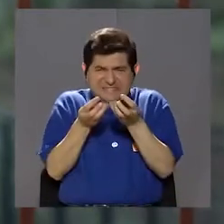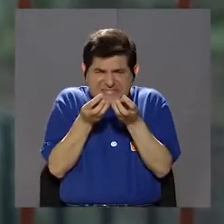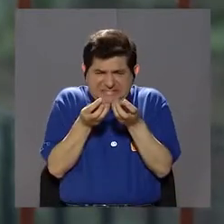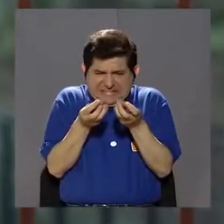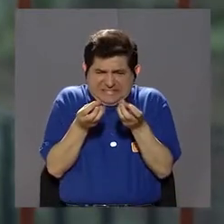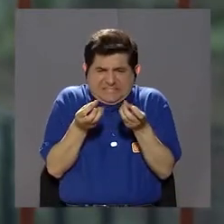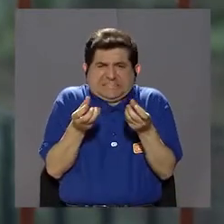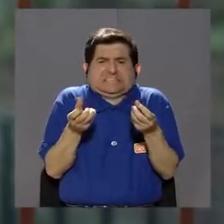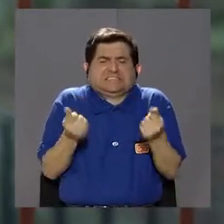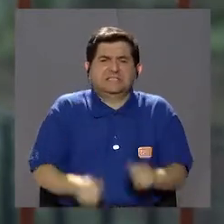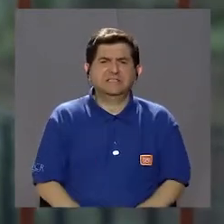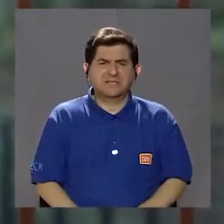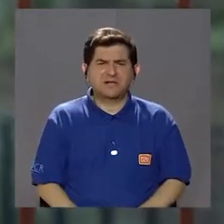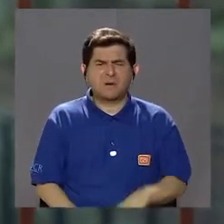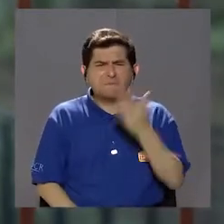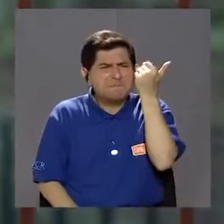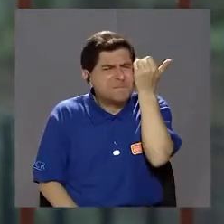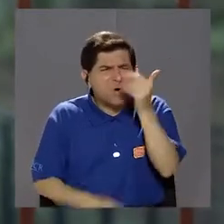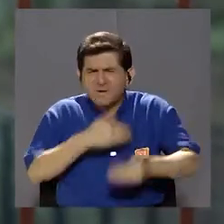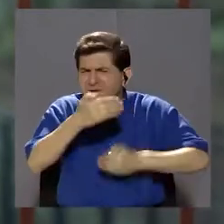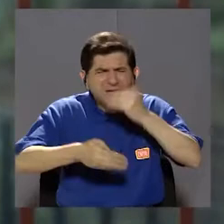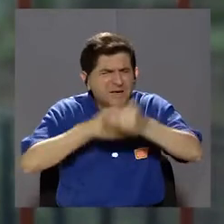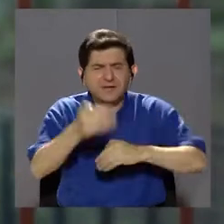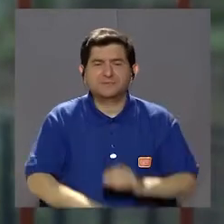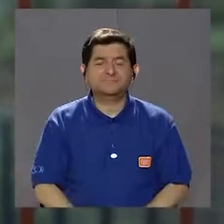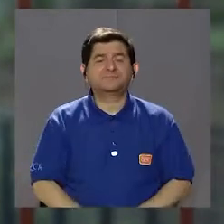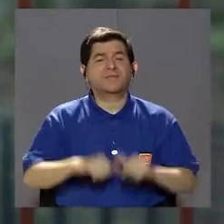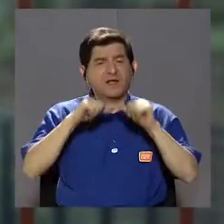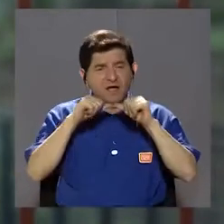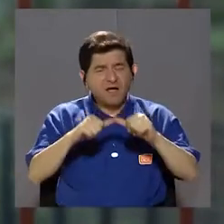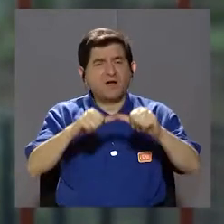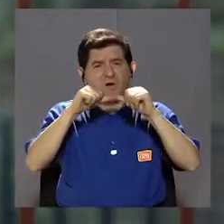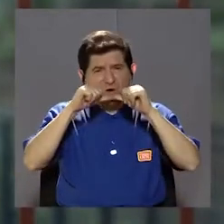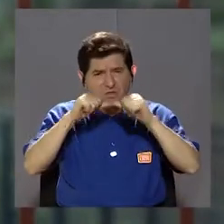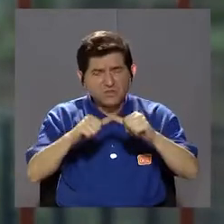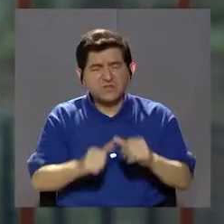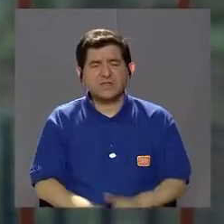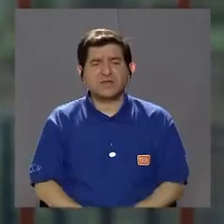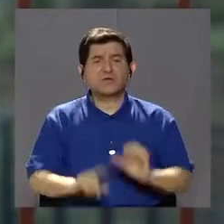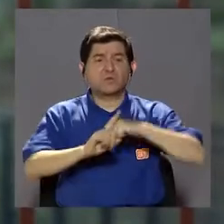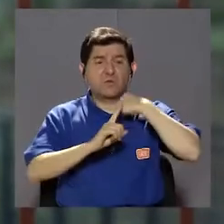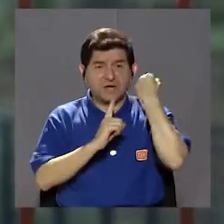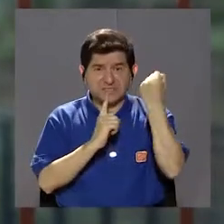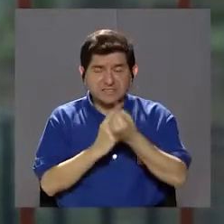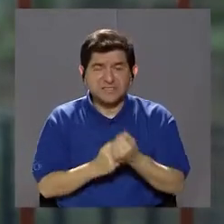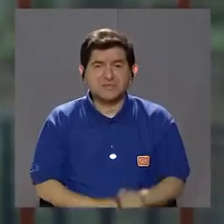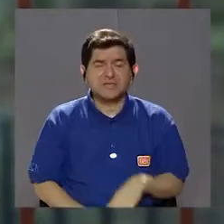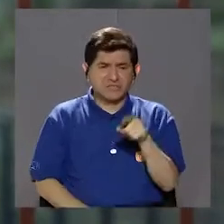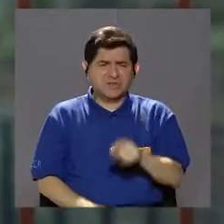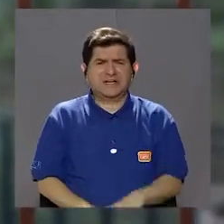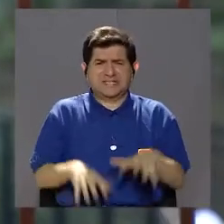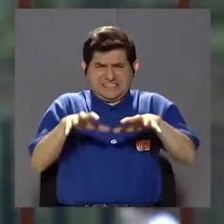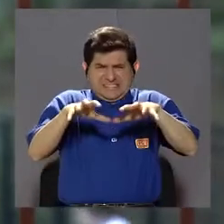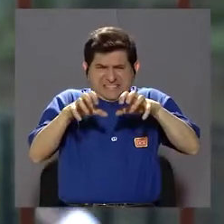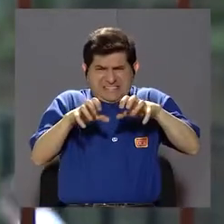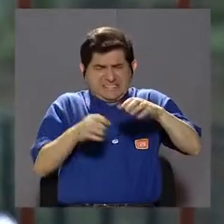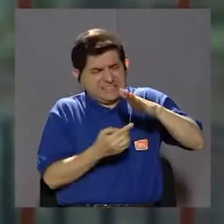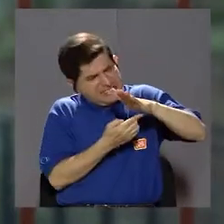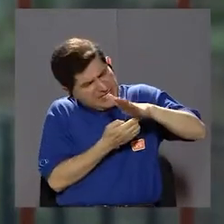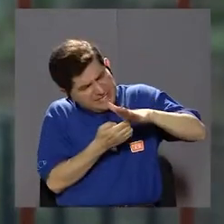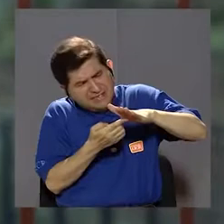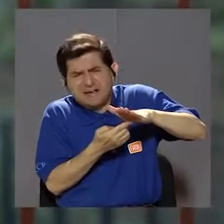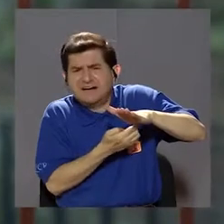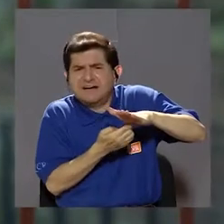degenerativo. ¿Por qué se hace degenerativo? Pero constantemente al tener una fascia tensa,